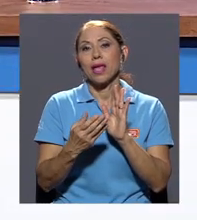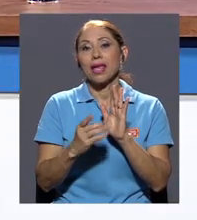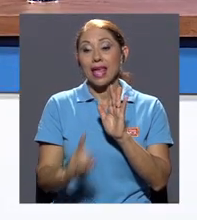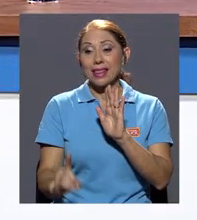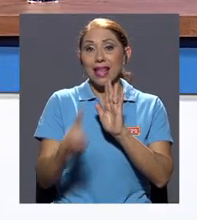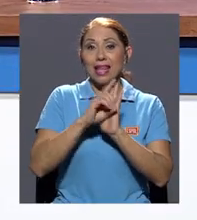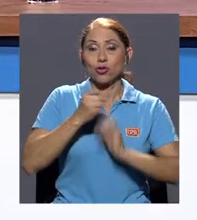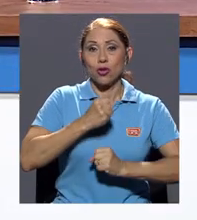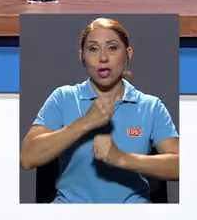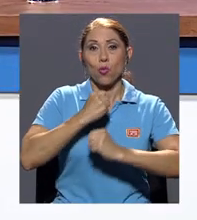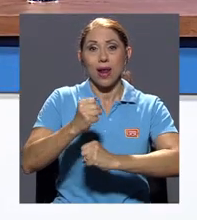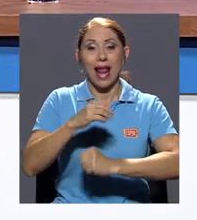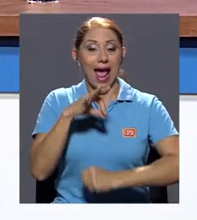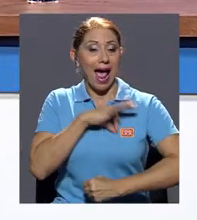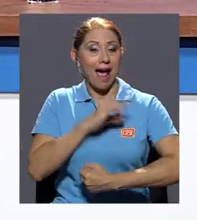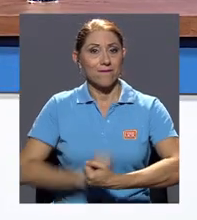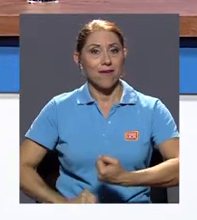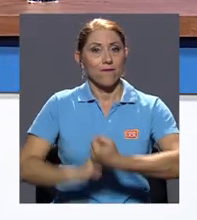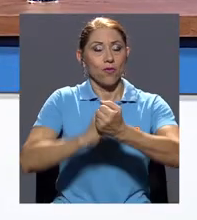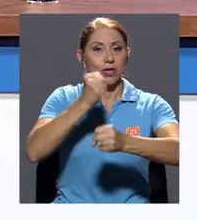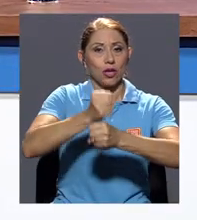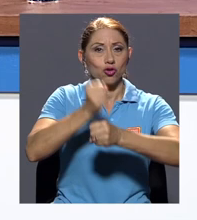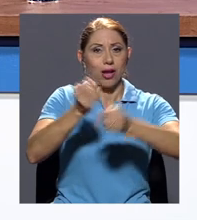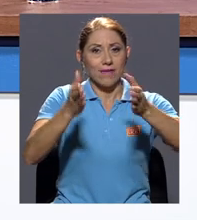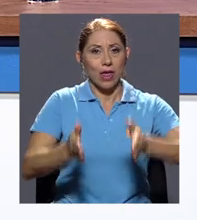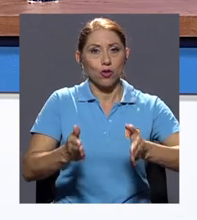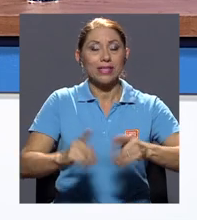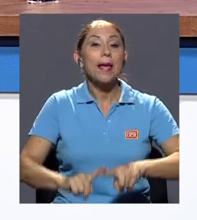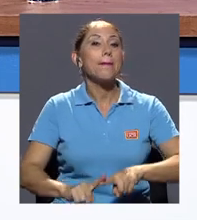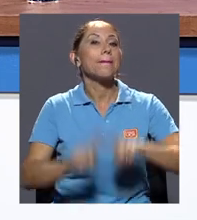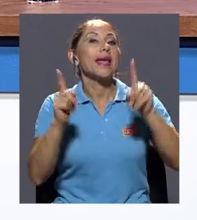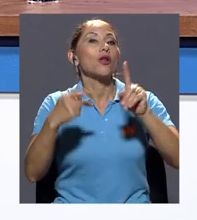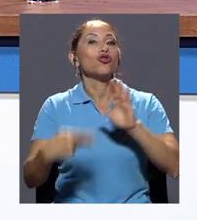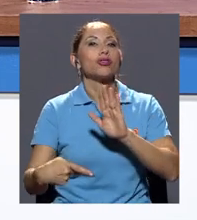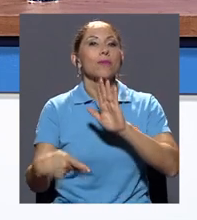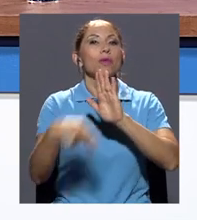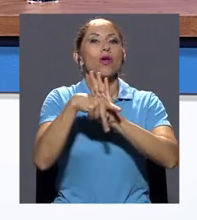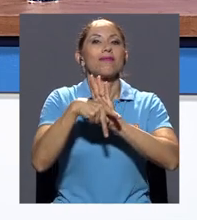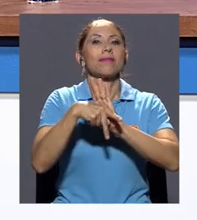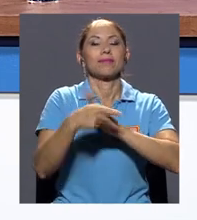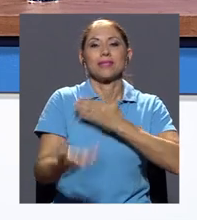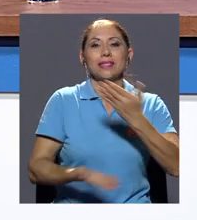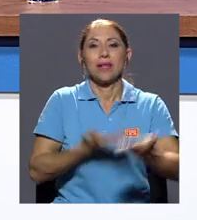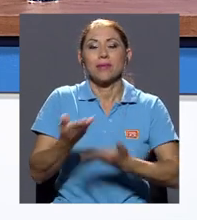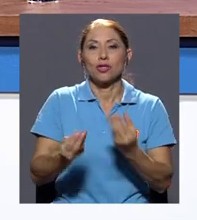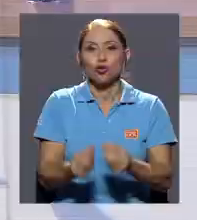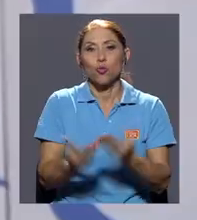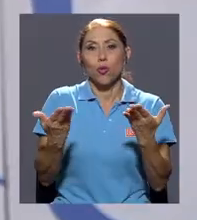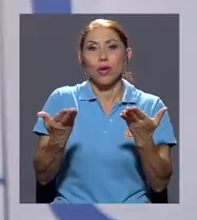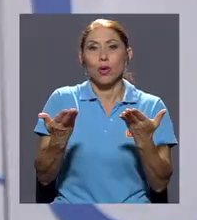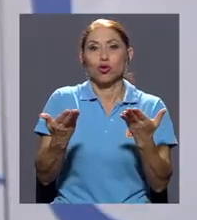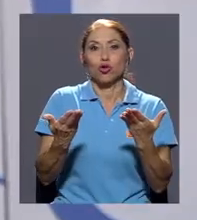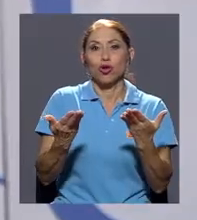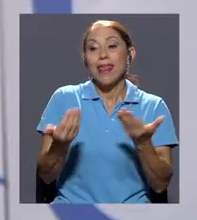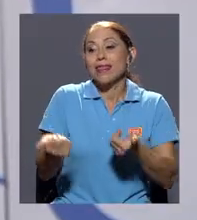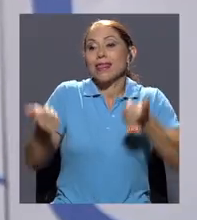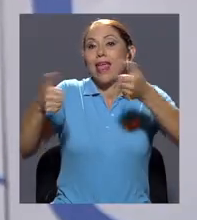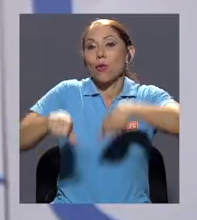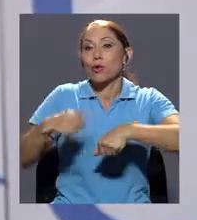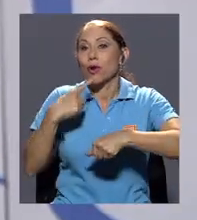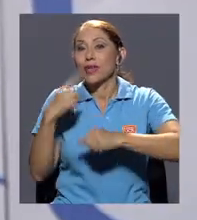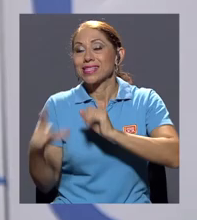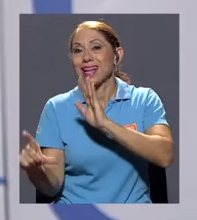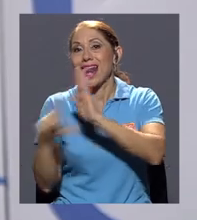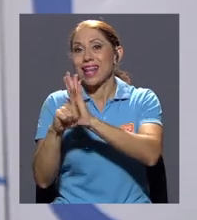huelga se declara a favor de los trabajadores, pero se prohíben los servicios públicos conforme a la determinación que estos hagan la ley. Entonces ya desde ahí hay una